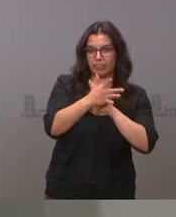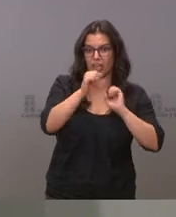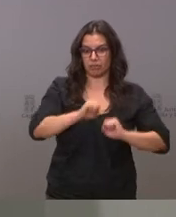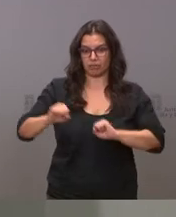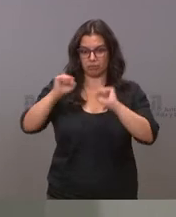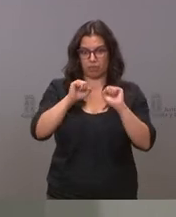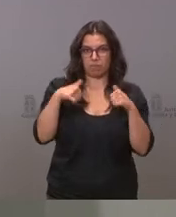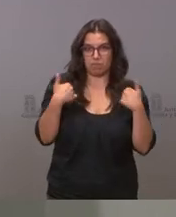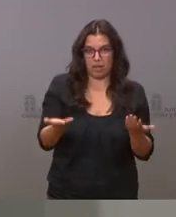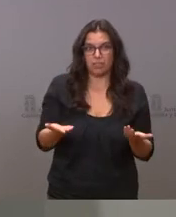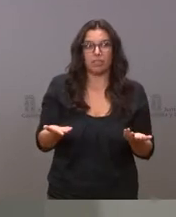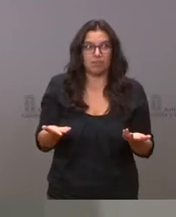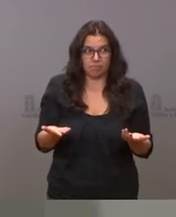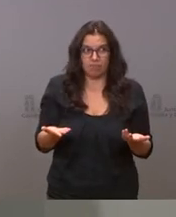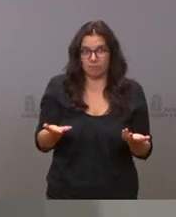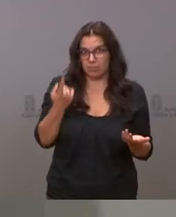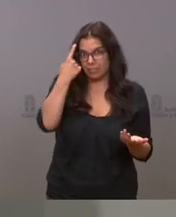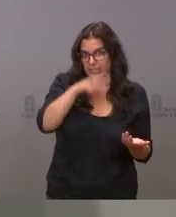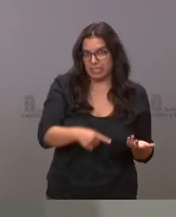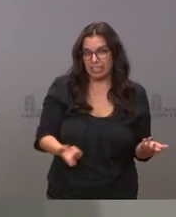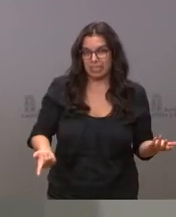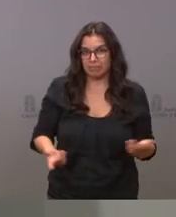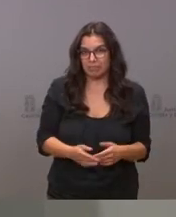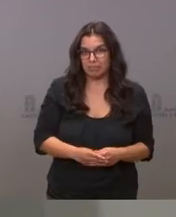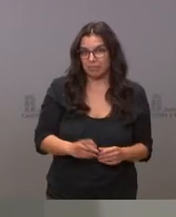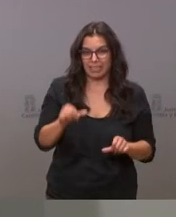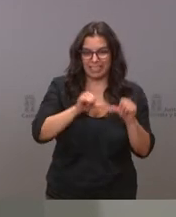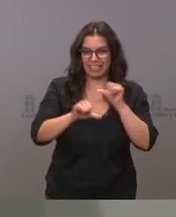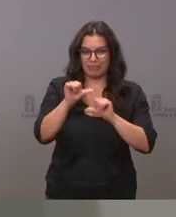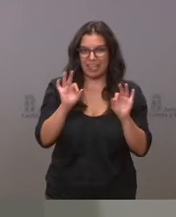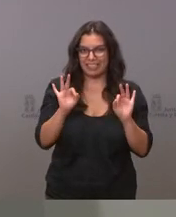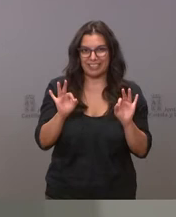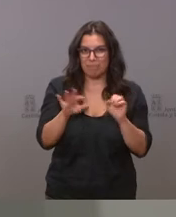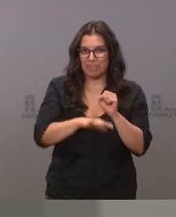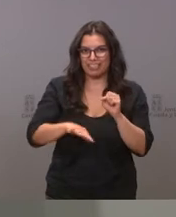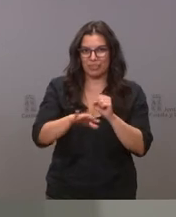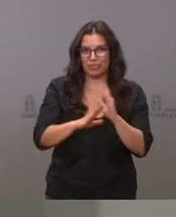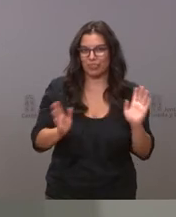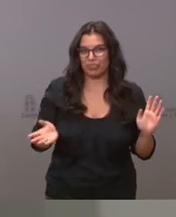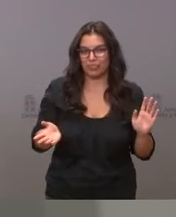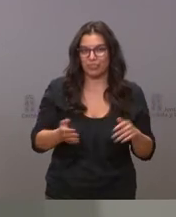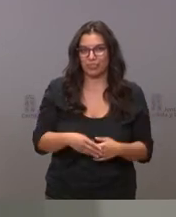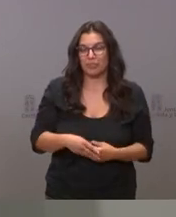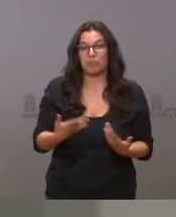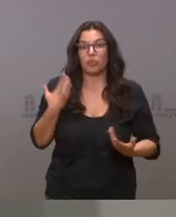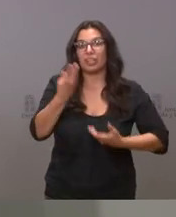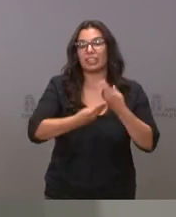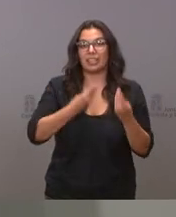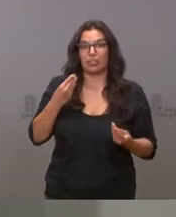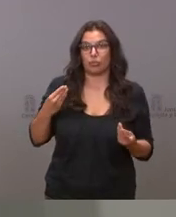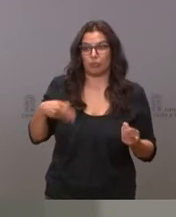esto no es eficacia clínica es que a este respecto lo que se ha hecho insisto